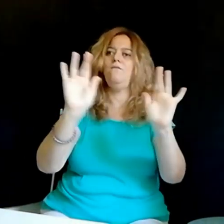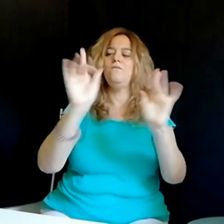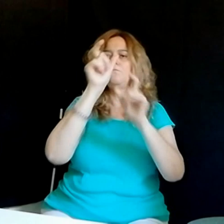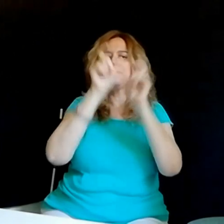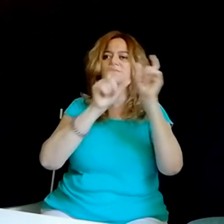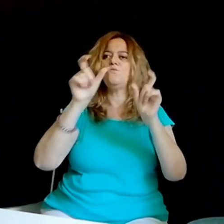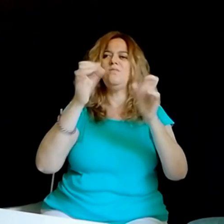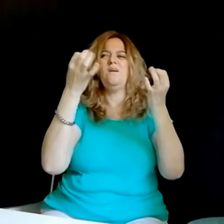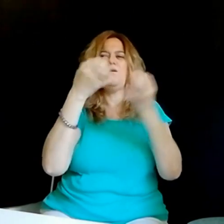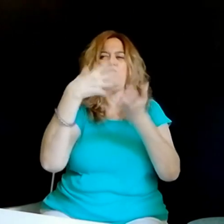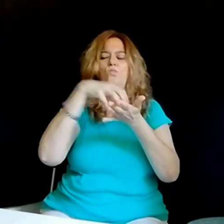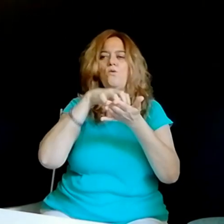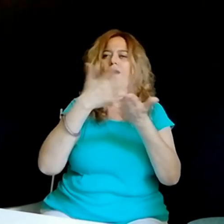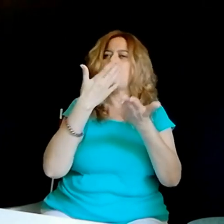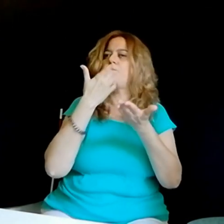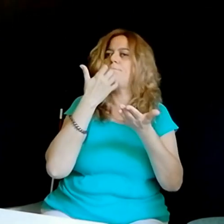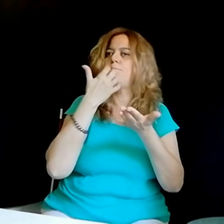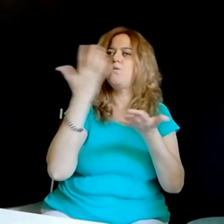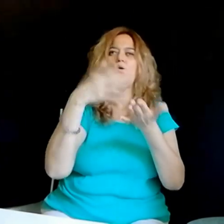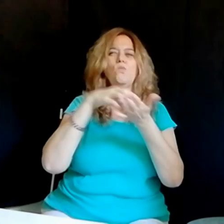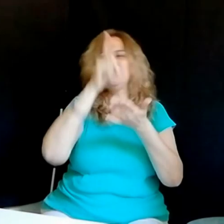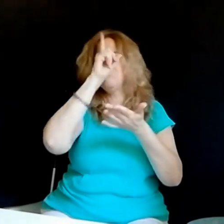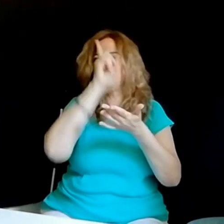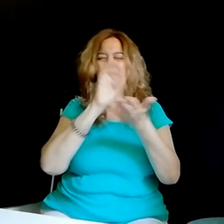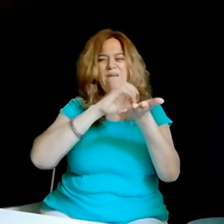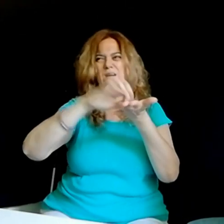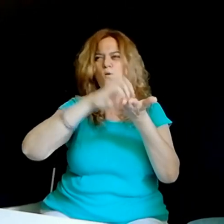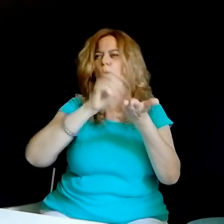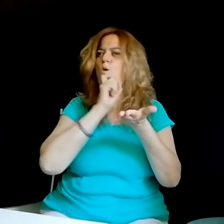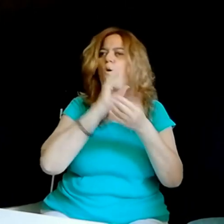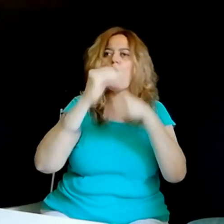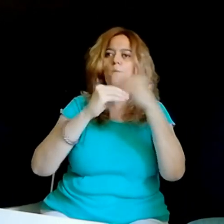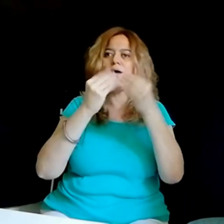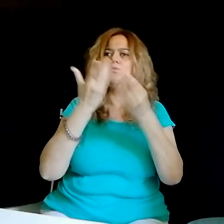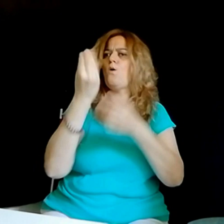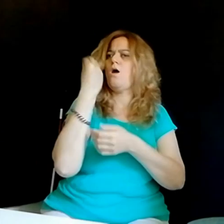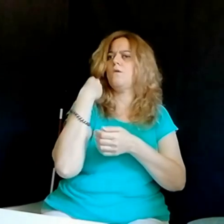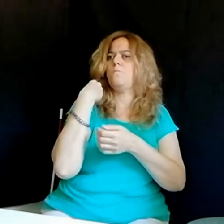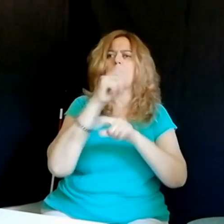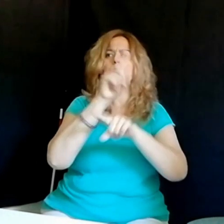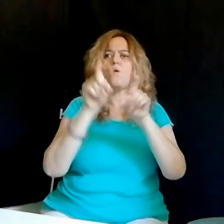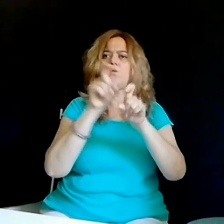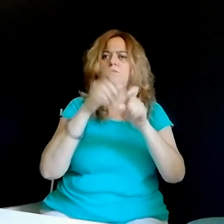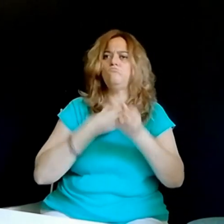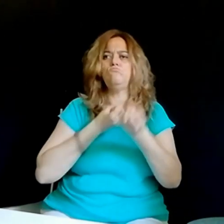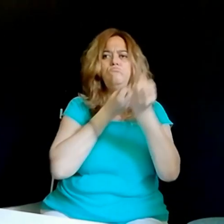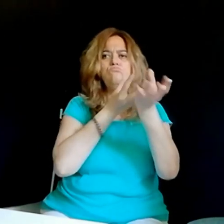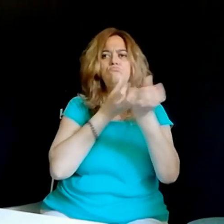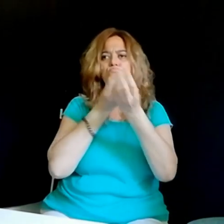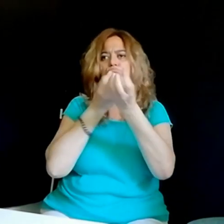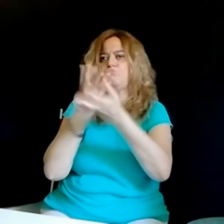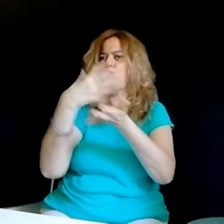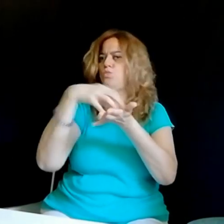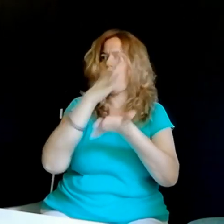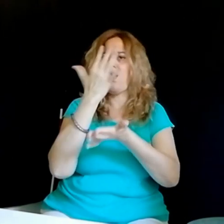permiso al ayuntamiento, con el objetivo de sensibilizar a nuestra sociedad, ¿no? Se puede acercar